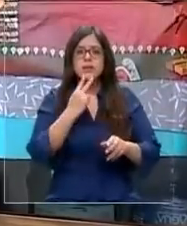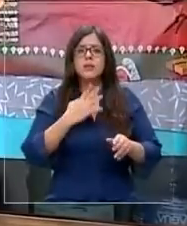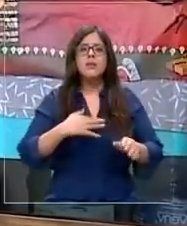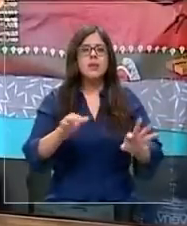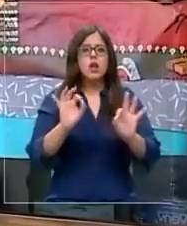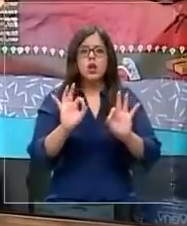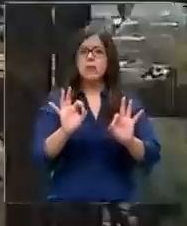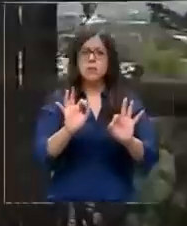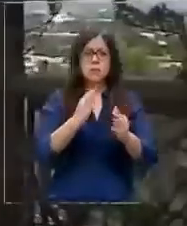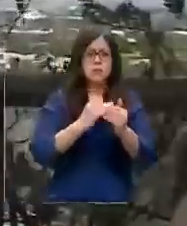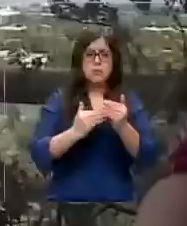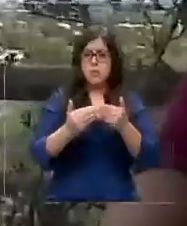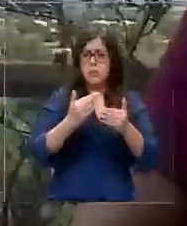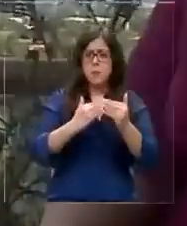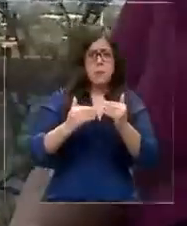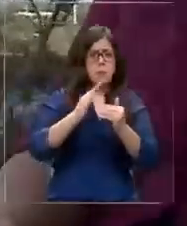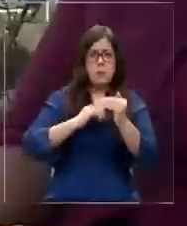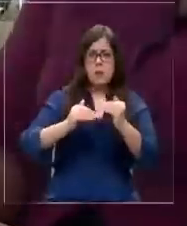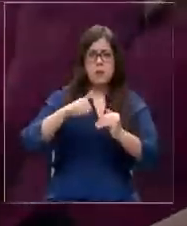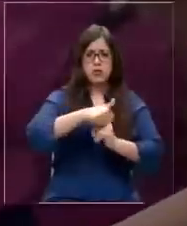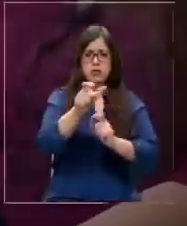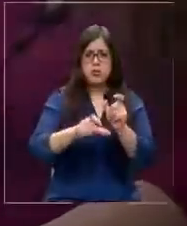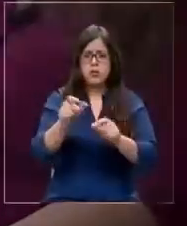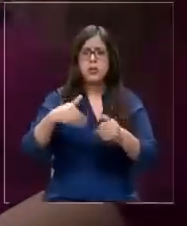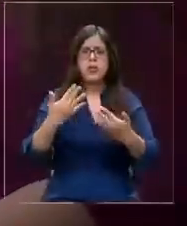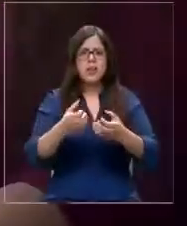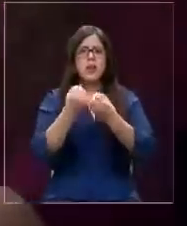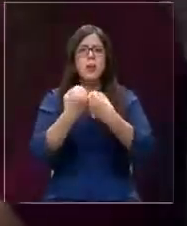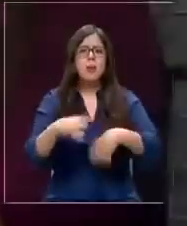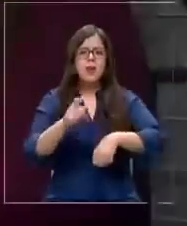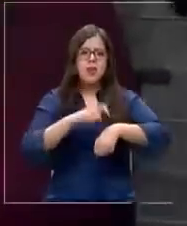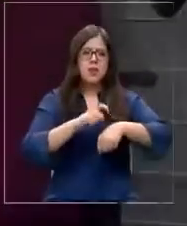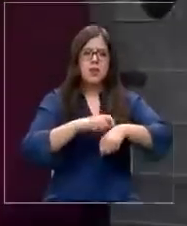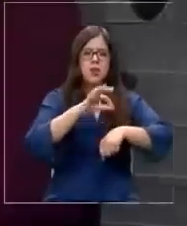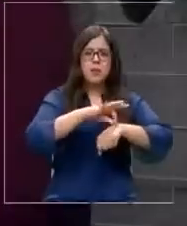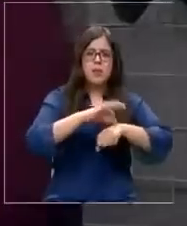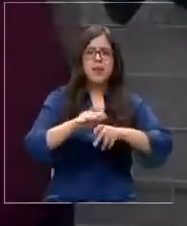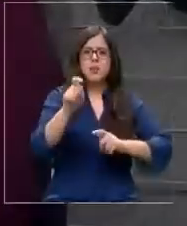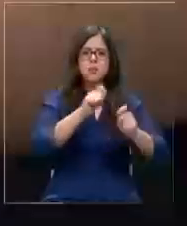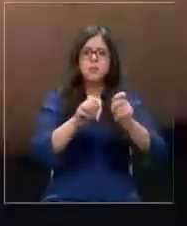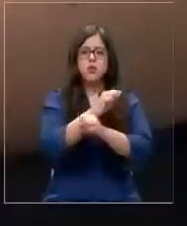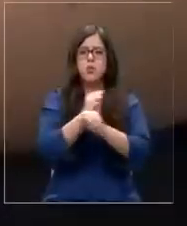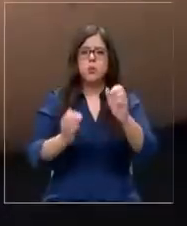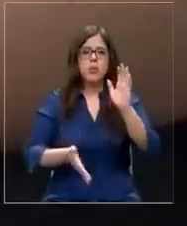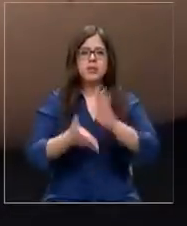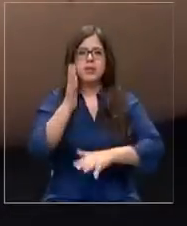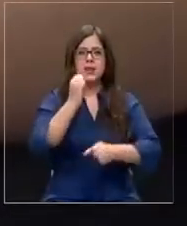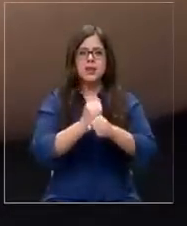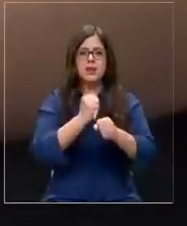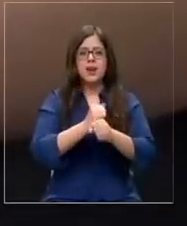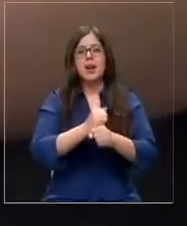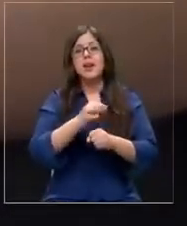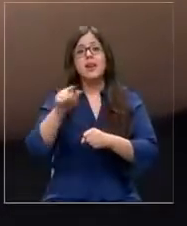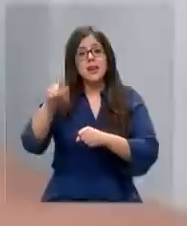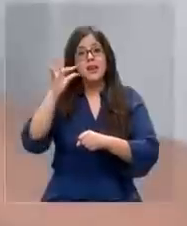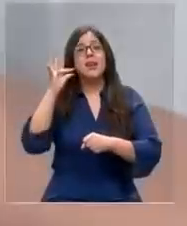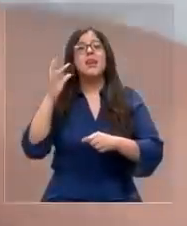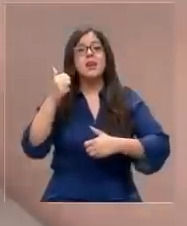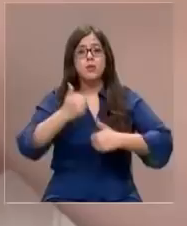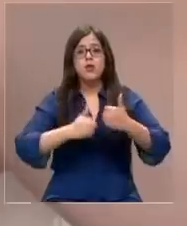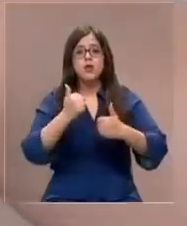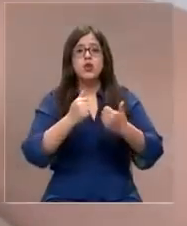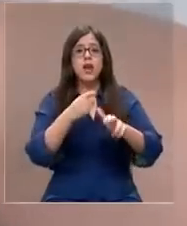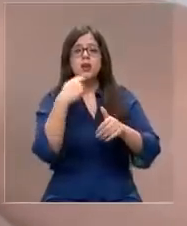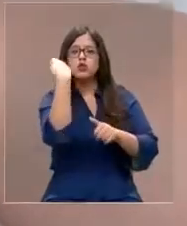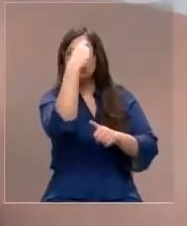comúnmente como todo el mundo. Melisa cuenta que ha perdido horas médicas, terapias, y que no puede salir a trabajar como cosmetóloga, que es lo que estudió.